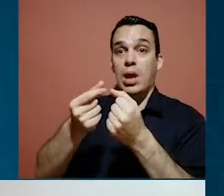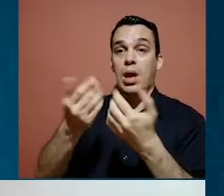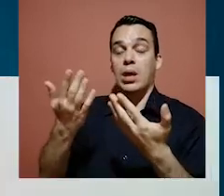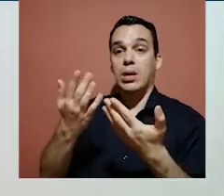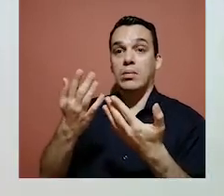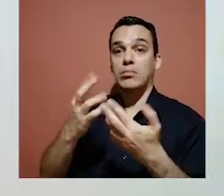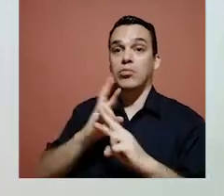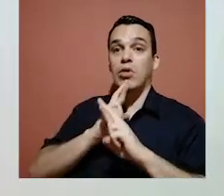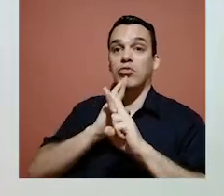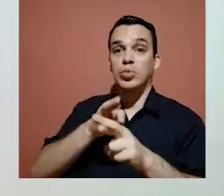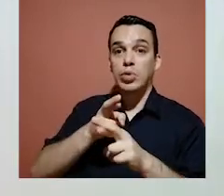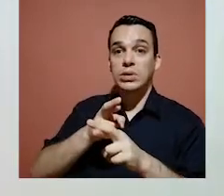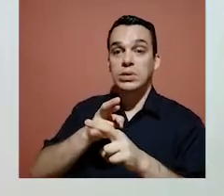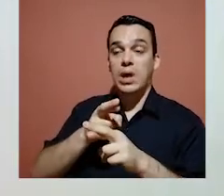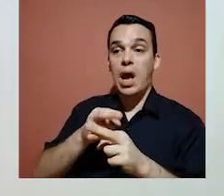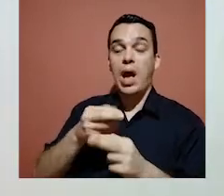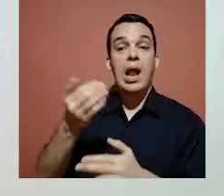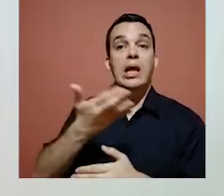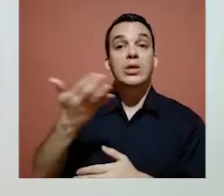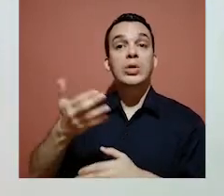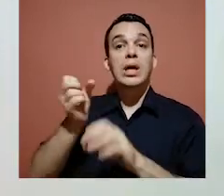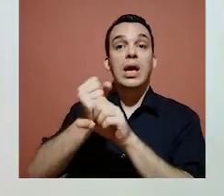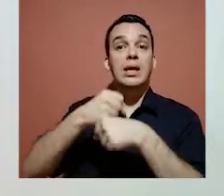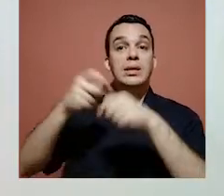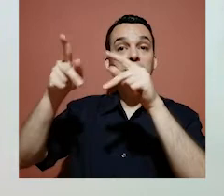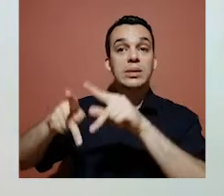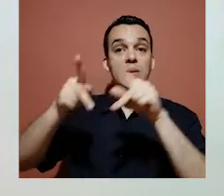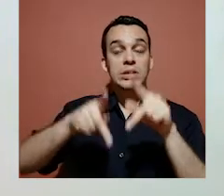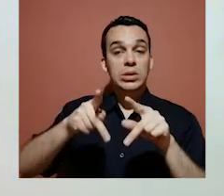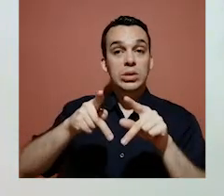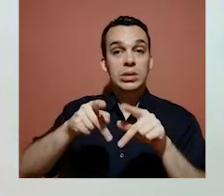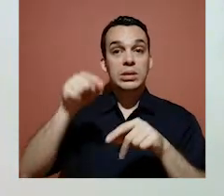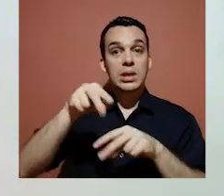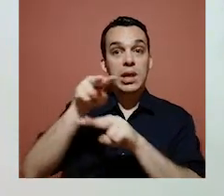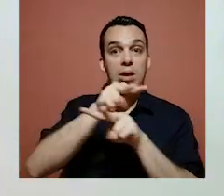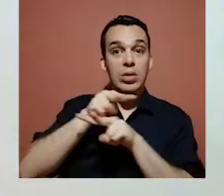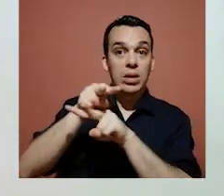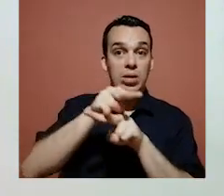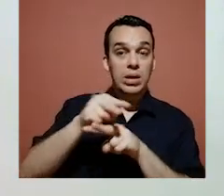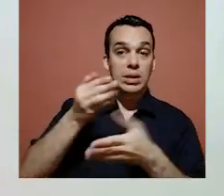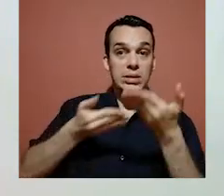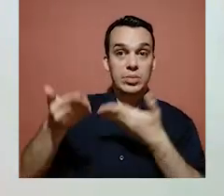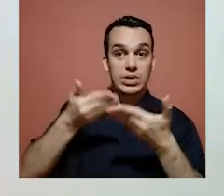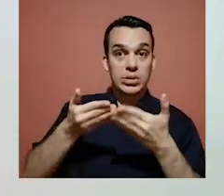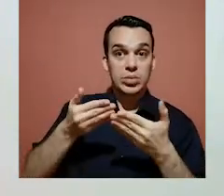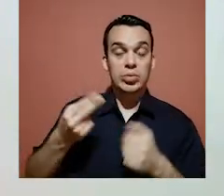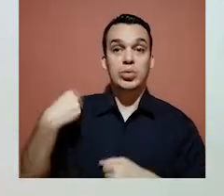y cumplida respuesta a las gestiones que realizan los ciudadanos en la Contraloría de Servicios.